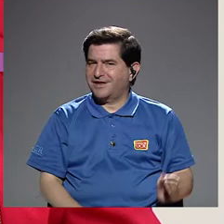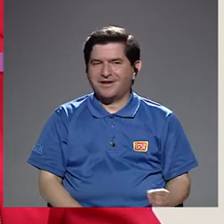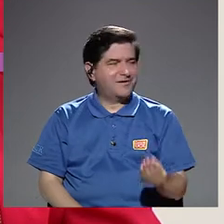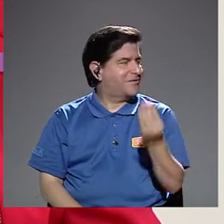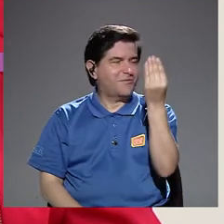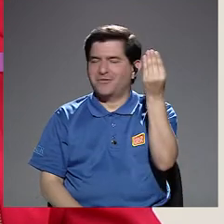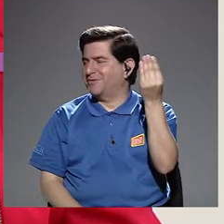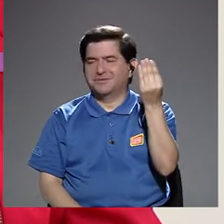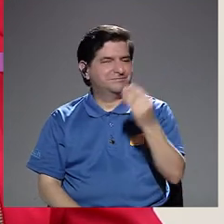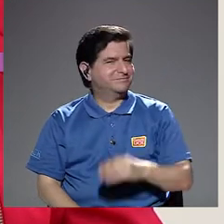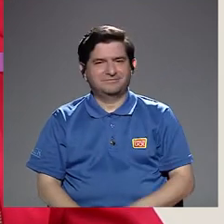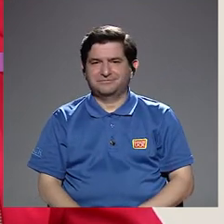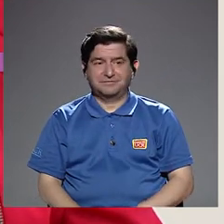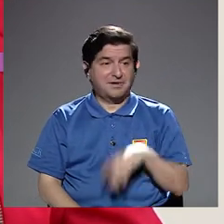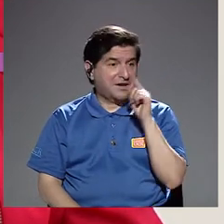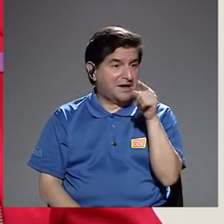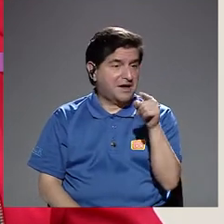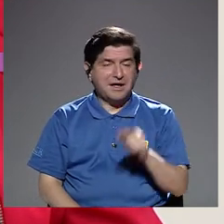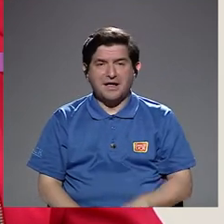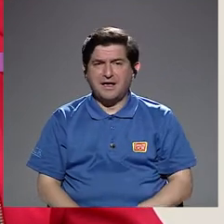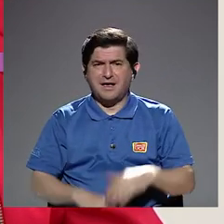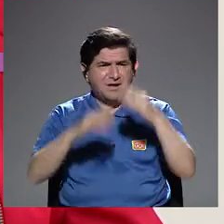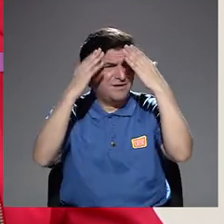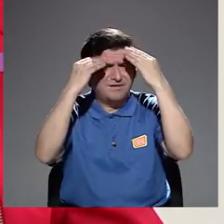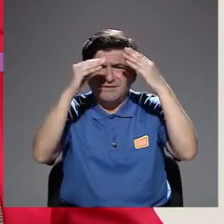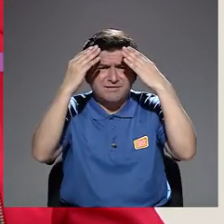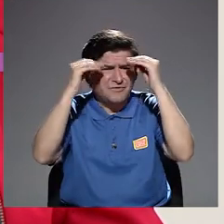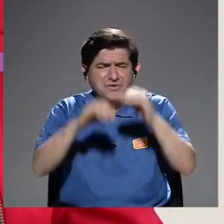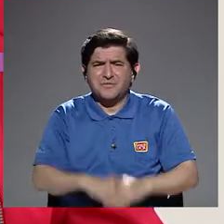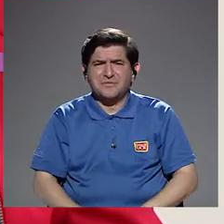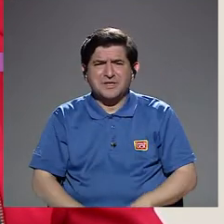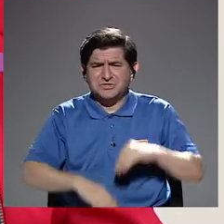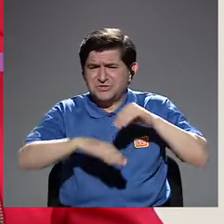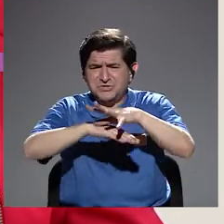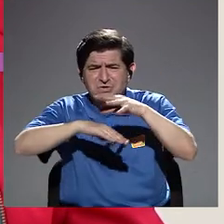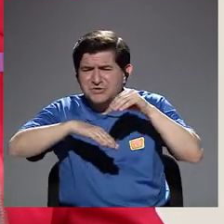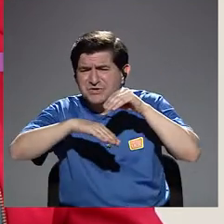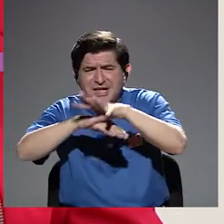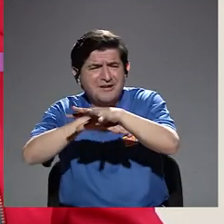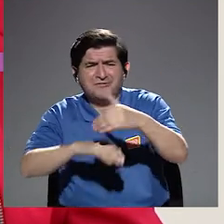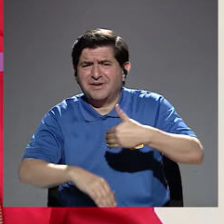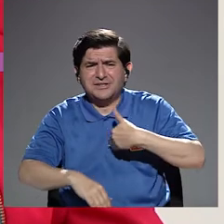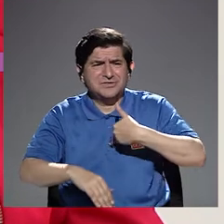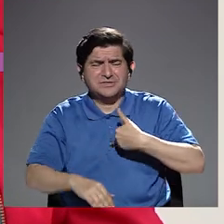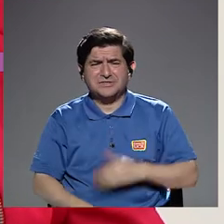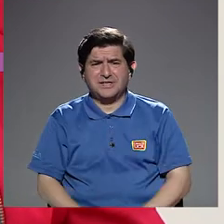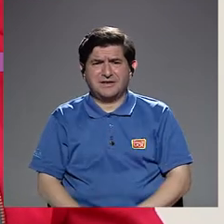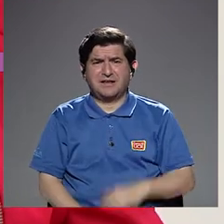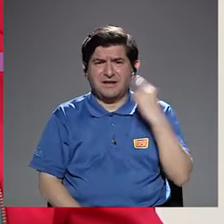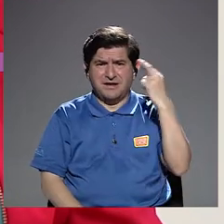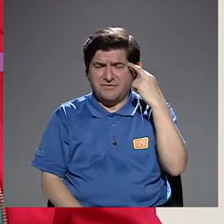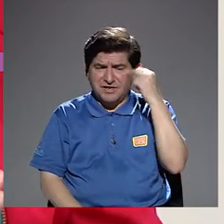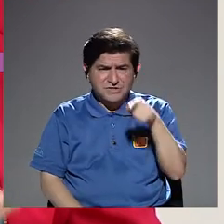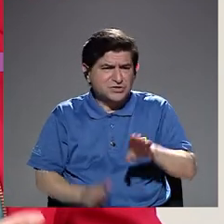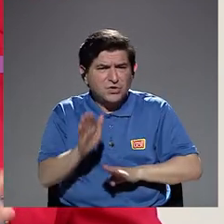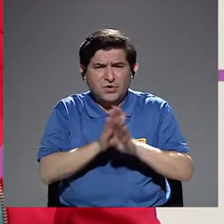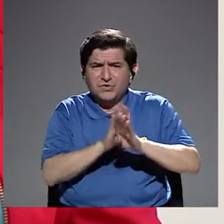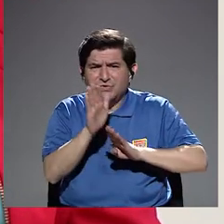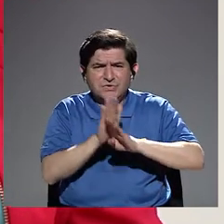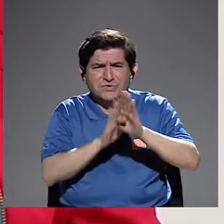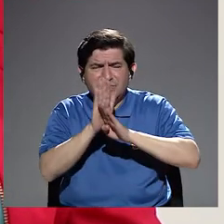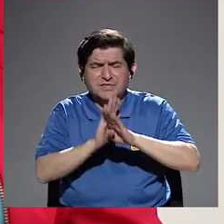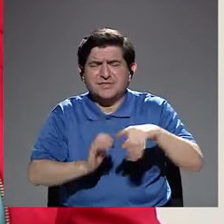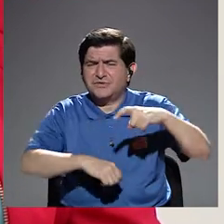adolescente, porque no se le ha informado las consecuencias, ni sabe las consecuencias, ¿verdad?, debido al desarrollo,